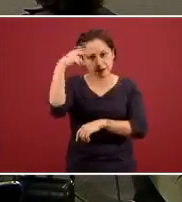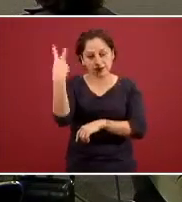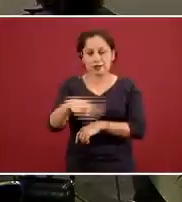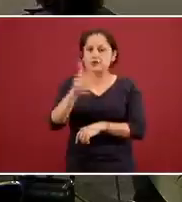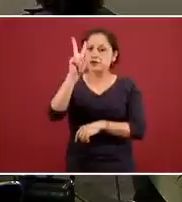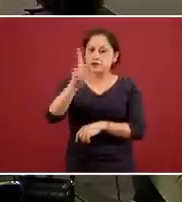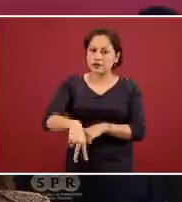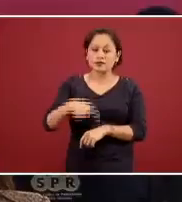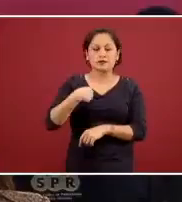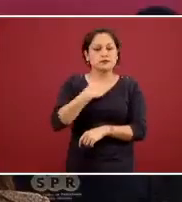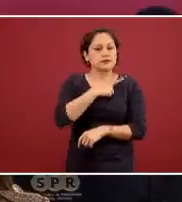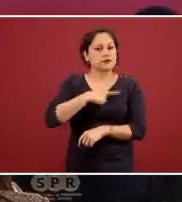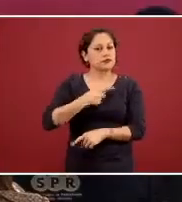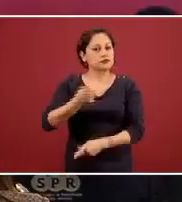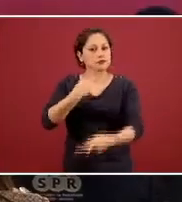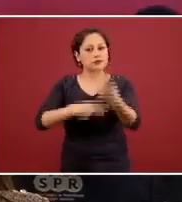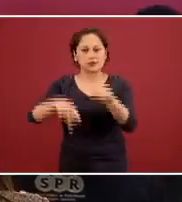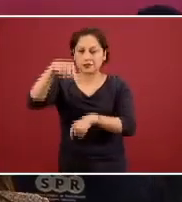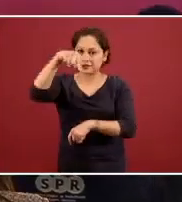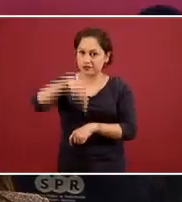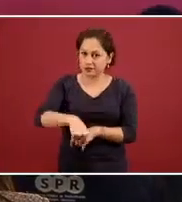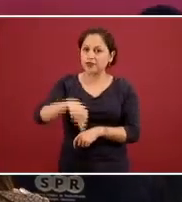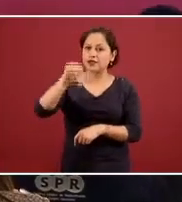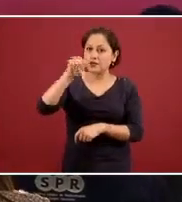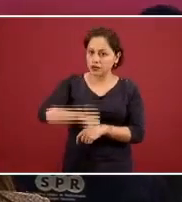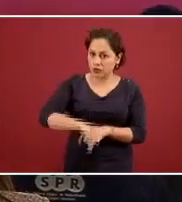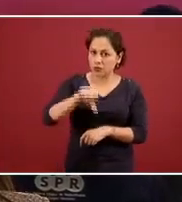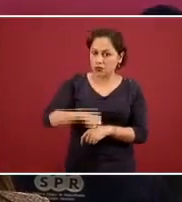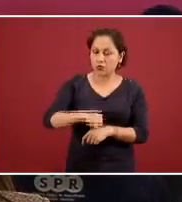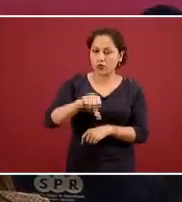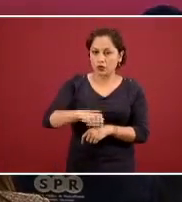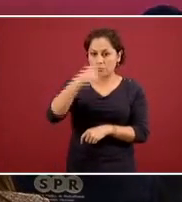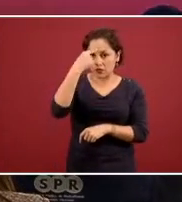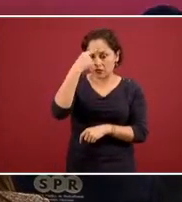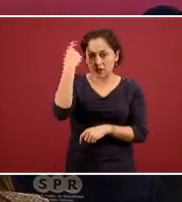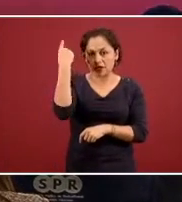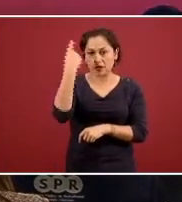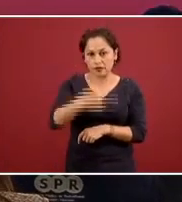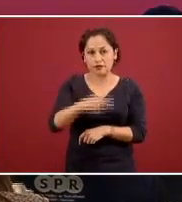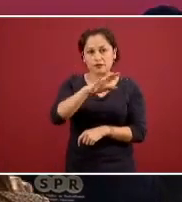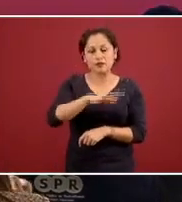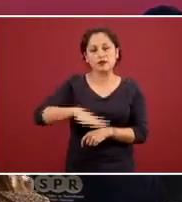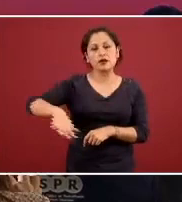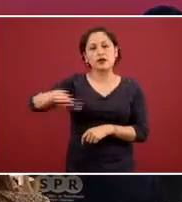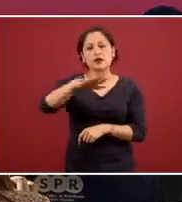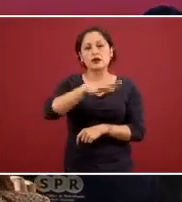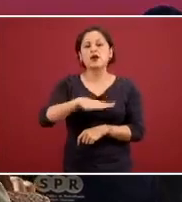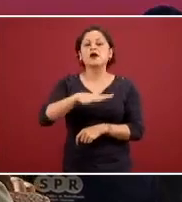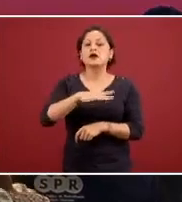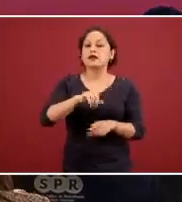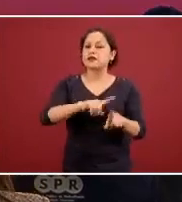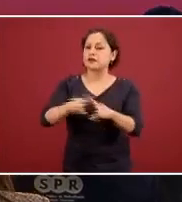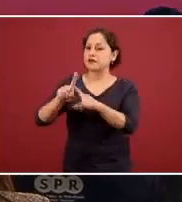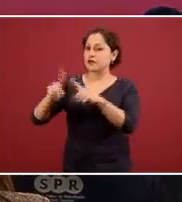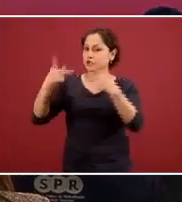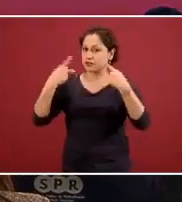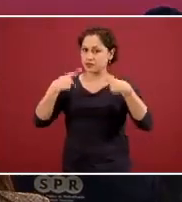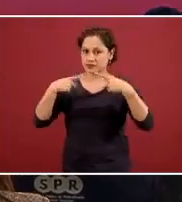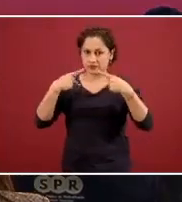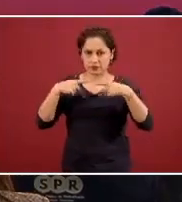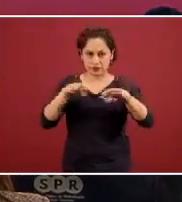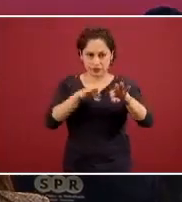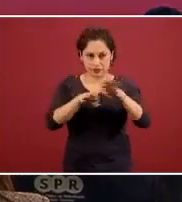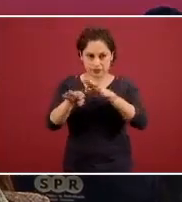el estar frente a ustedes en una tarde como hoy para los servidores de salud mental que nos encontramos en este panel